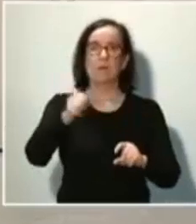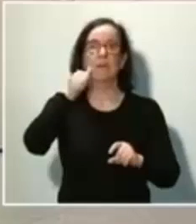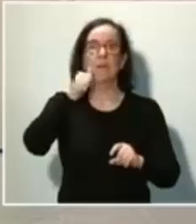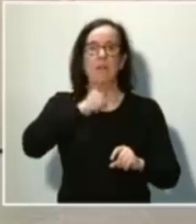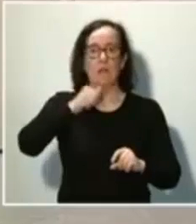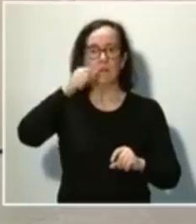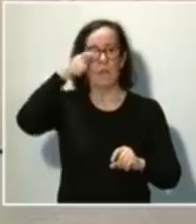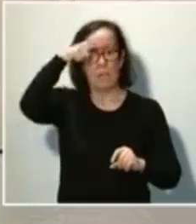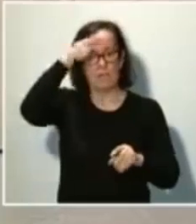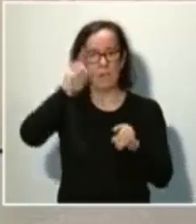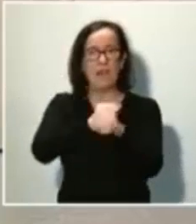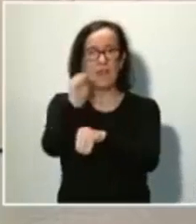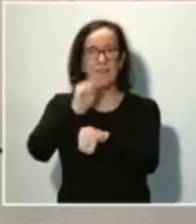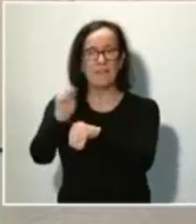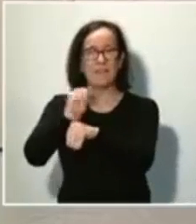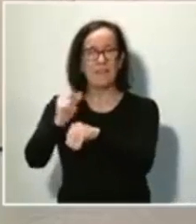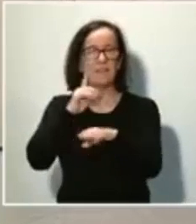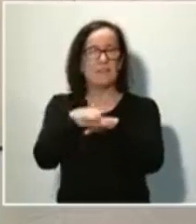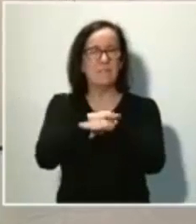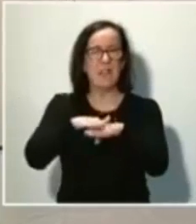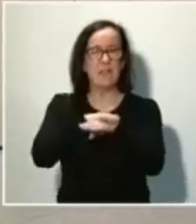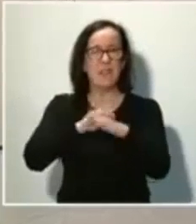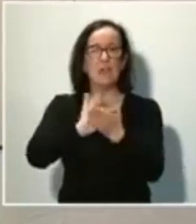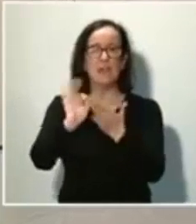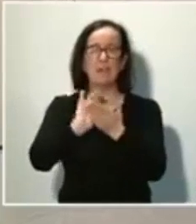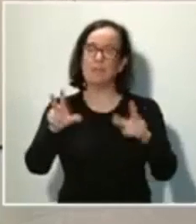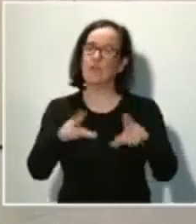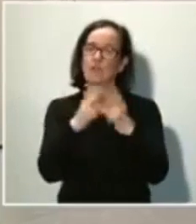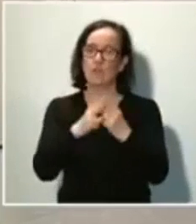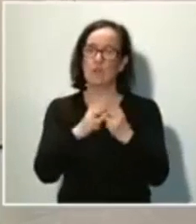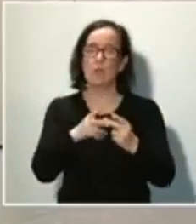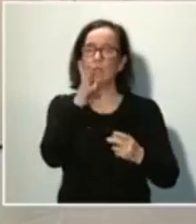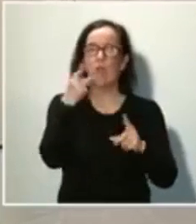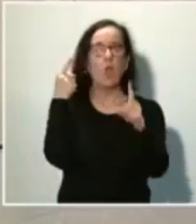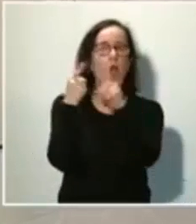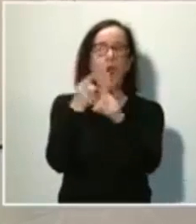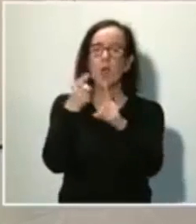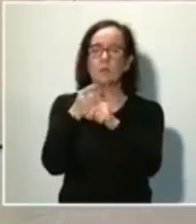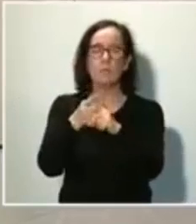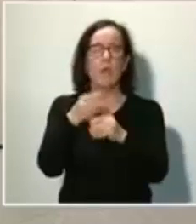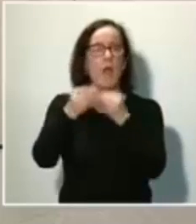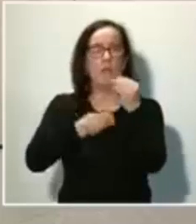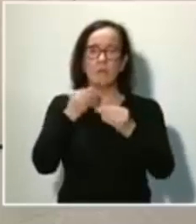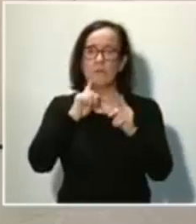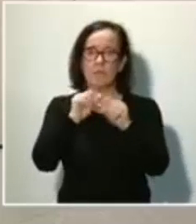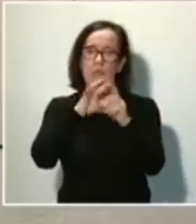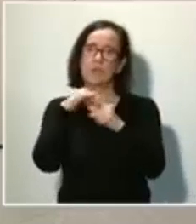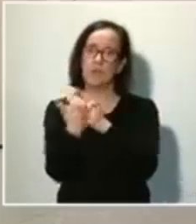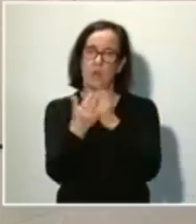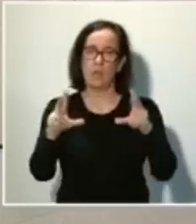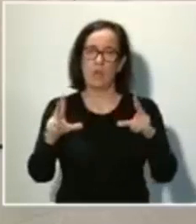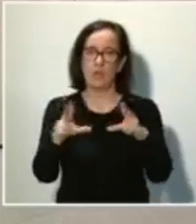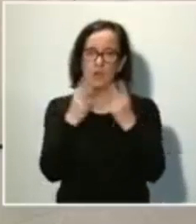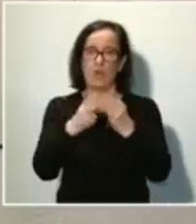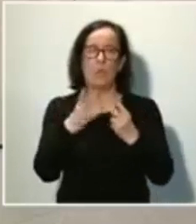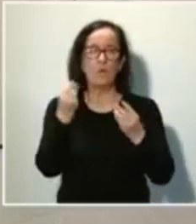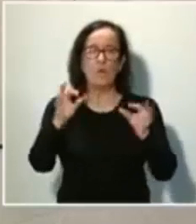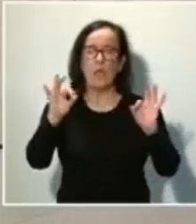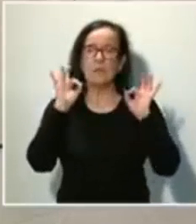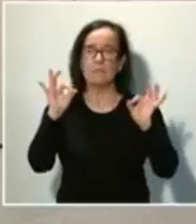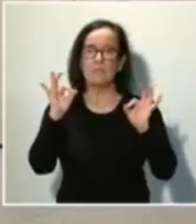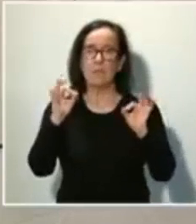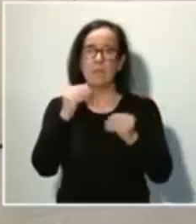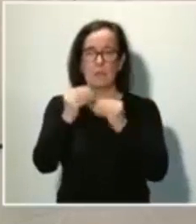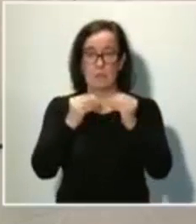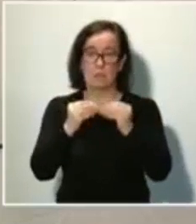financiar las prestaciones básicas de los servicios sociales que tengan por objeto hacer frente a situaciones sociales muy específicas derivadas del COVID